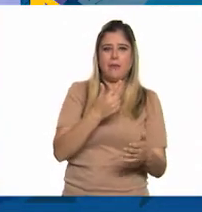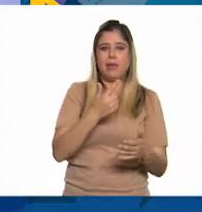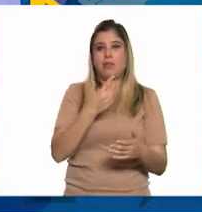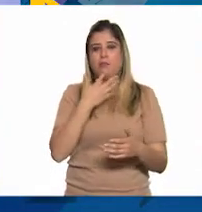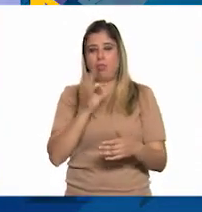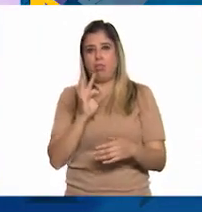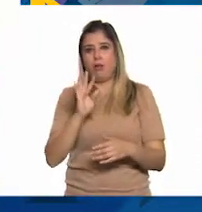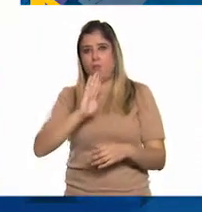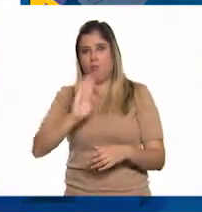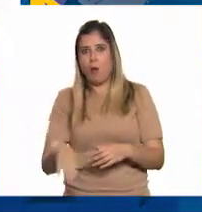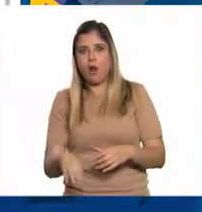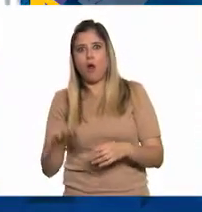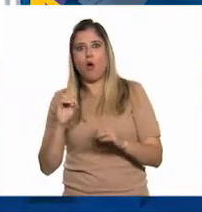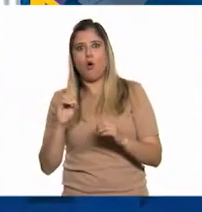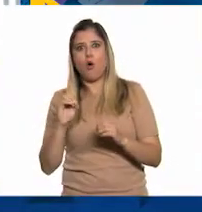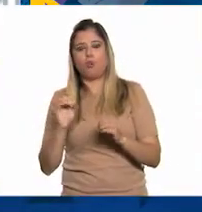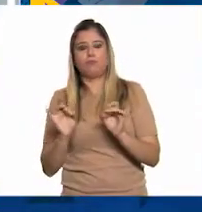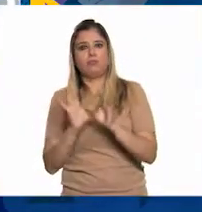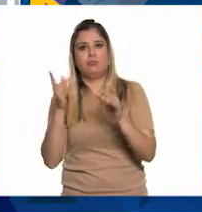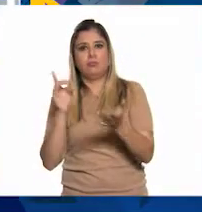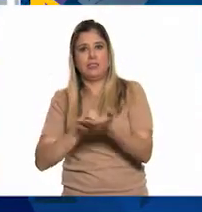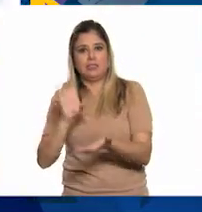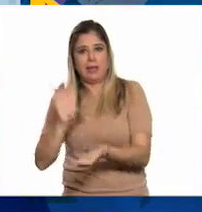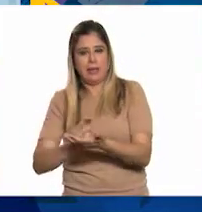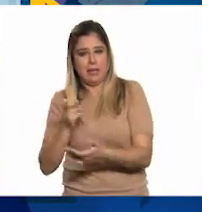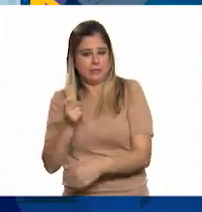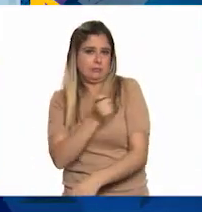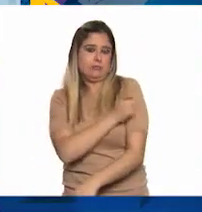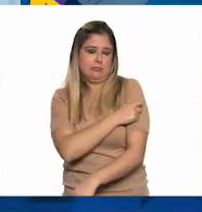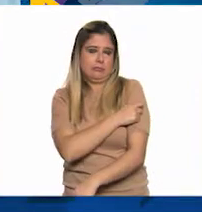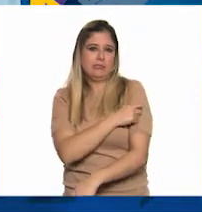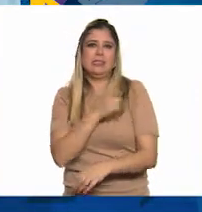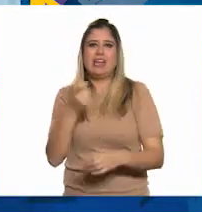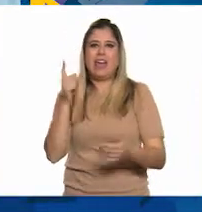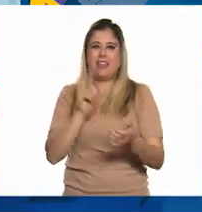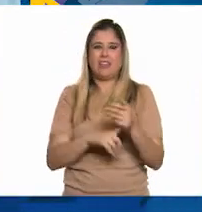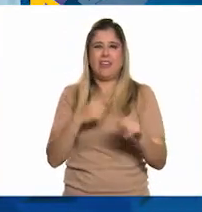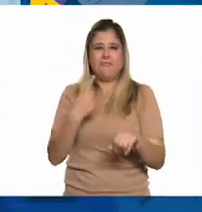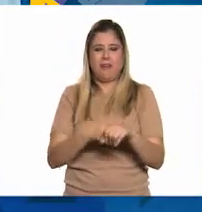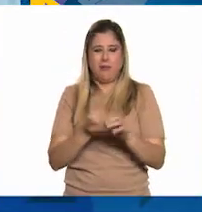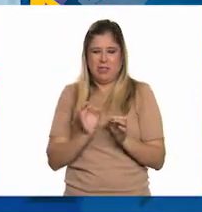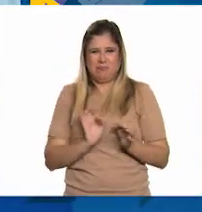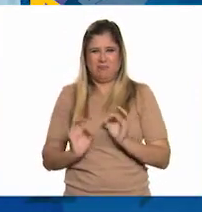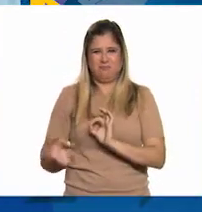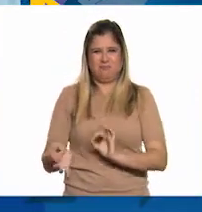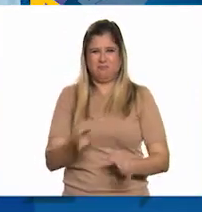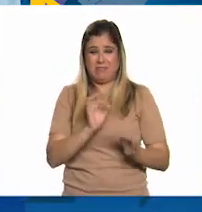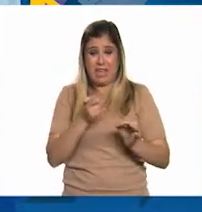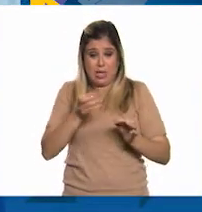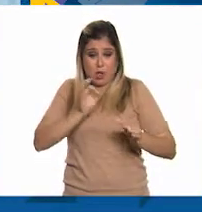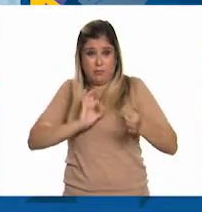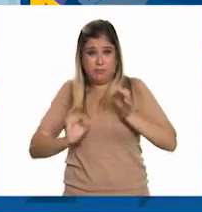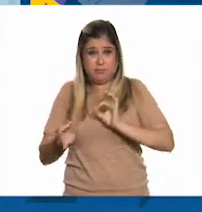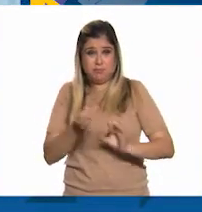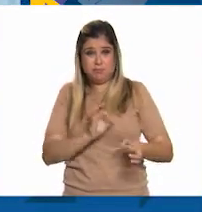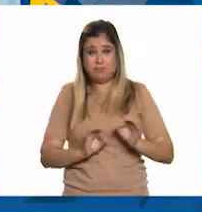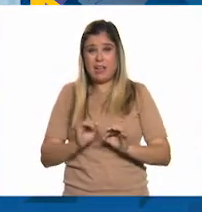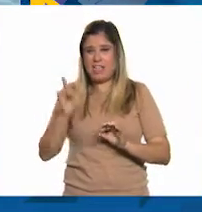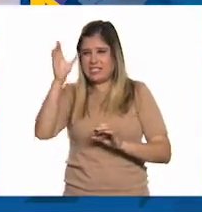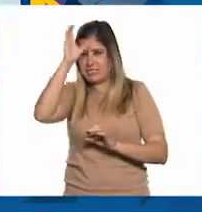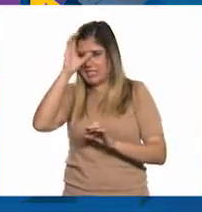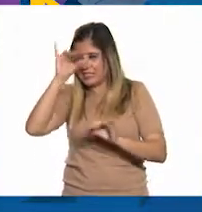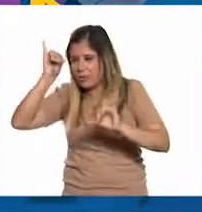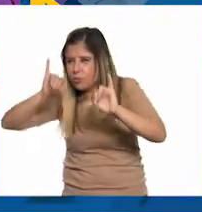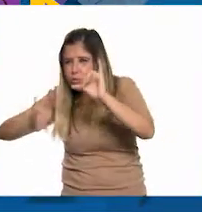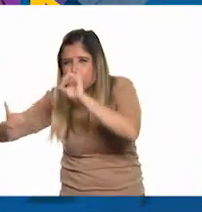mortales. Las vacunas surgen de los mismos virus o bacterias que causan la enfermedad. Estos patógenos son tratados en los laboratorios